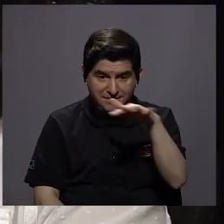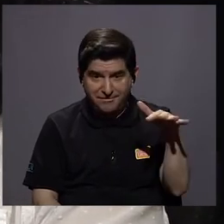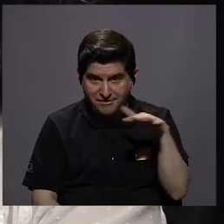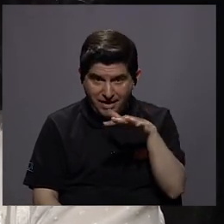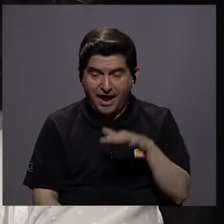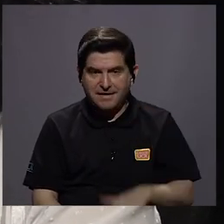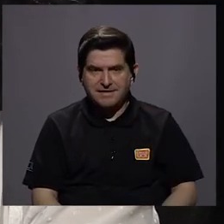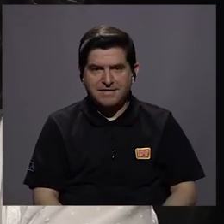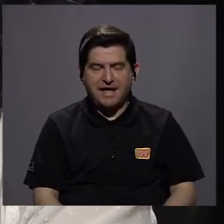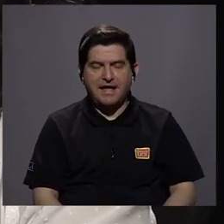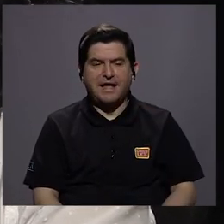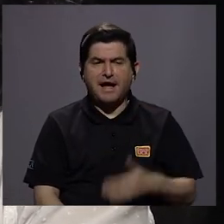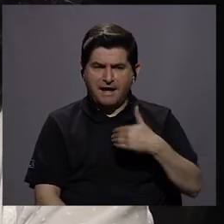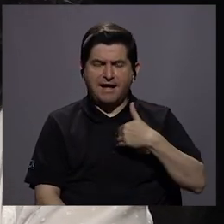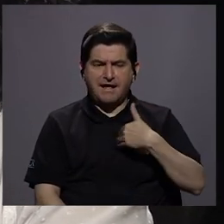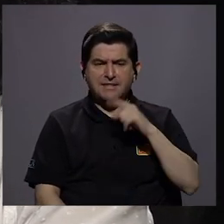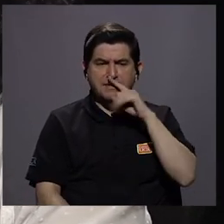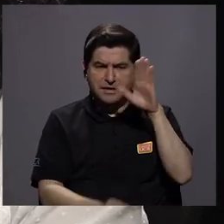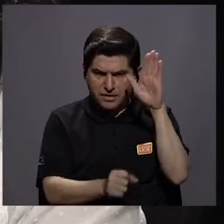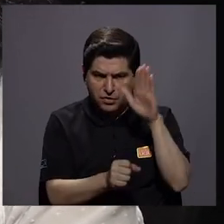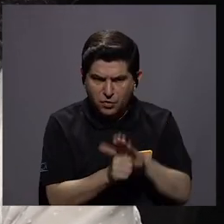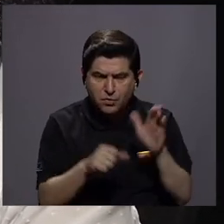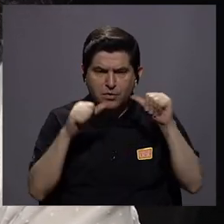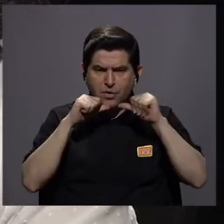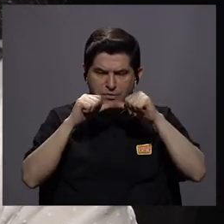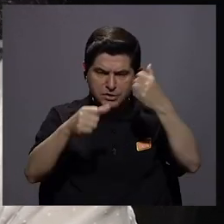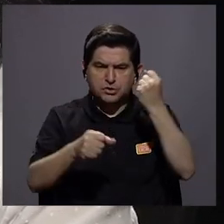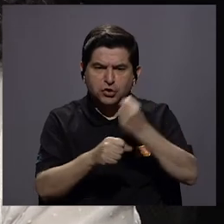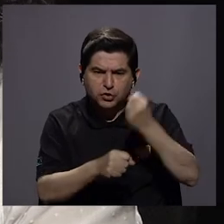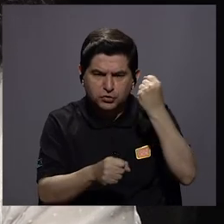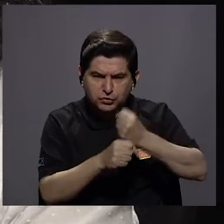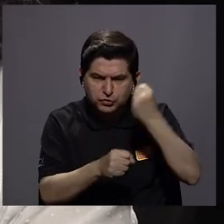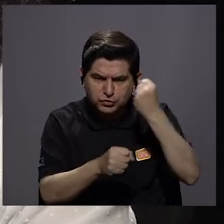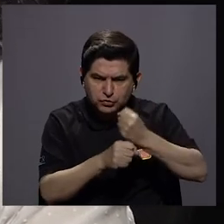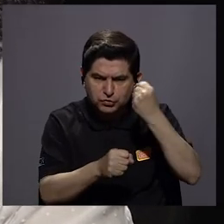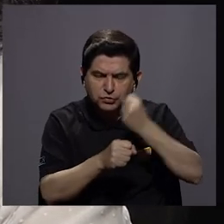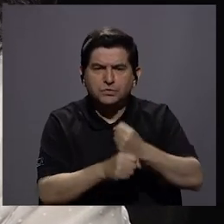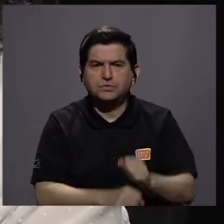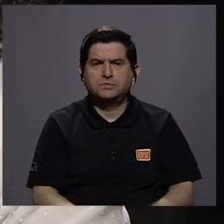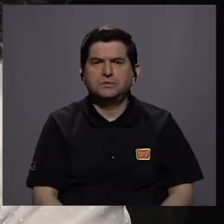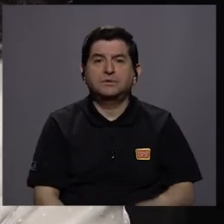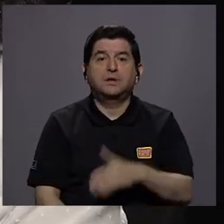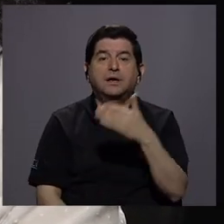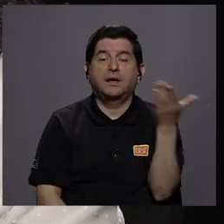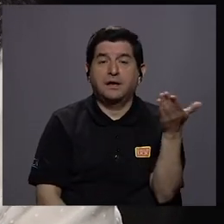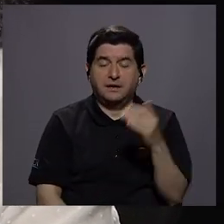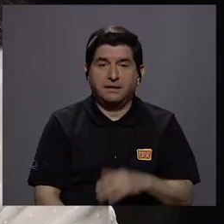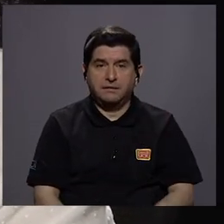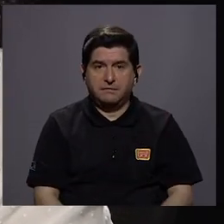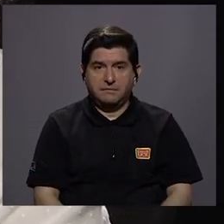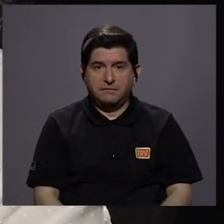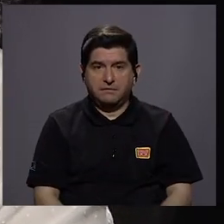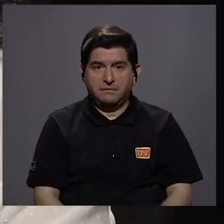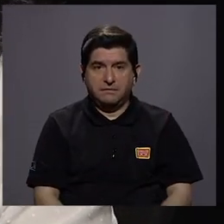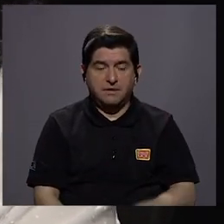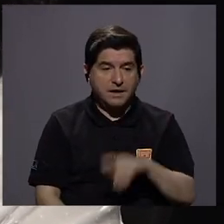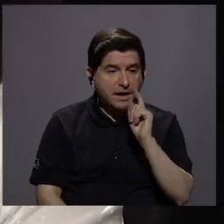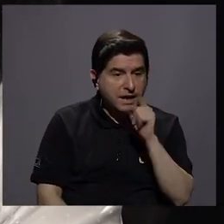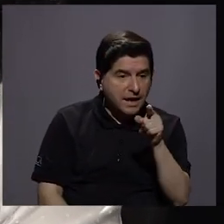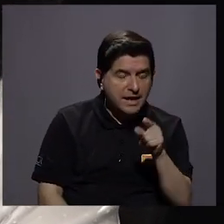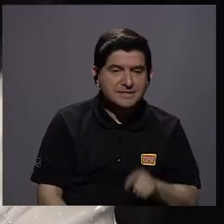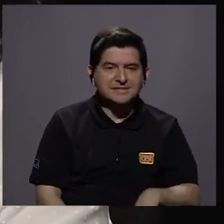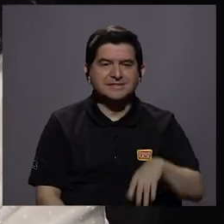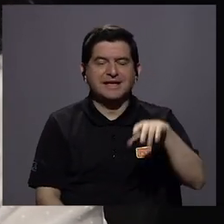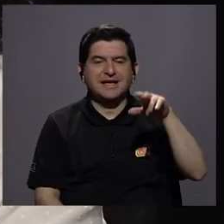necesitamos esos compromisos para seguir trabajando en que ese